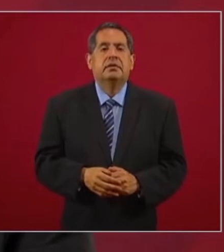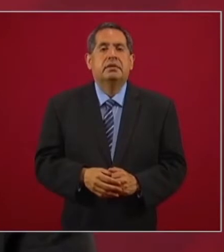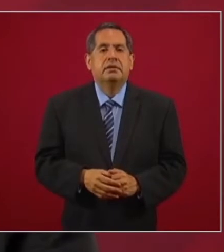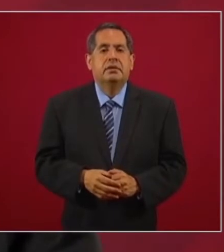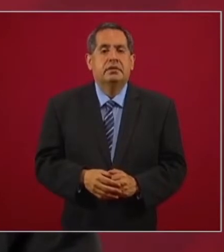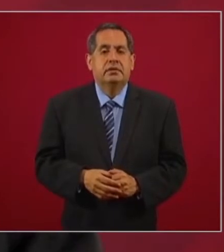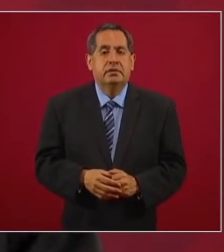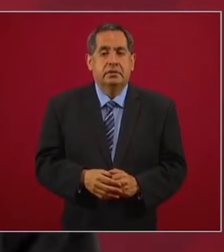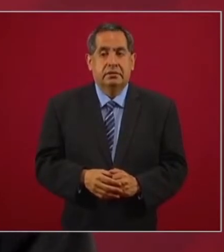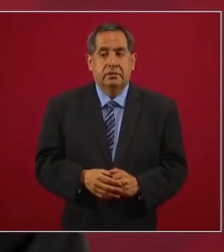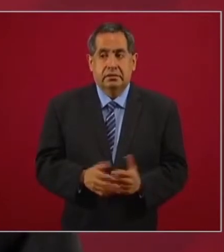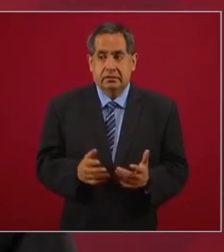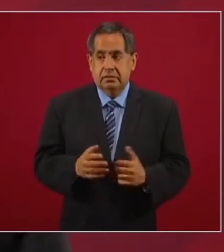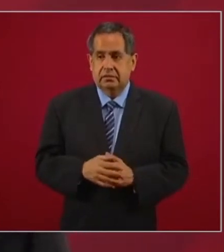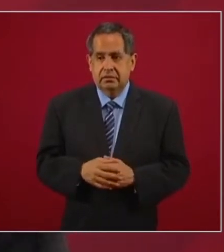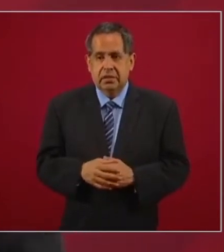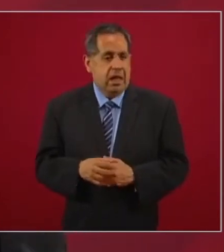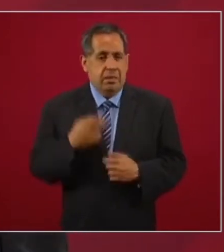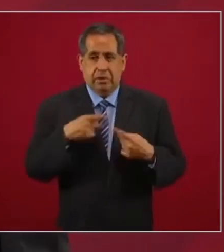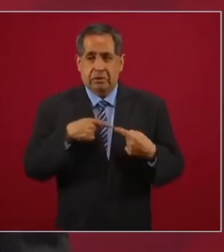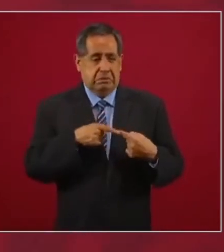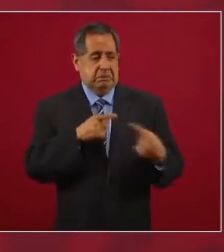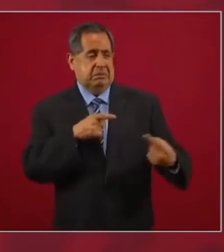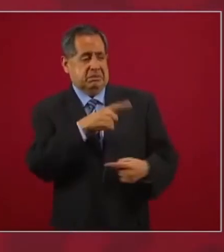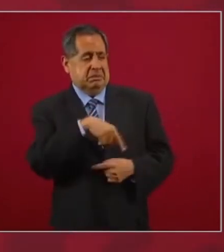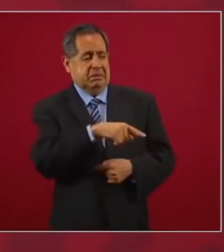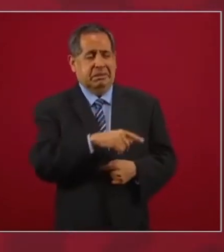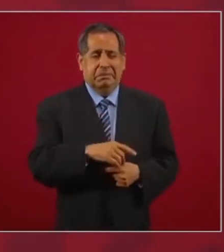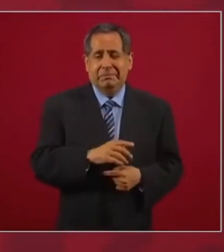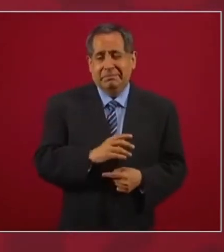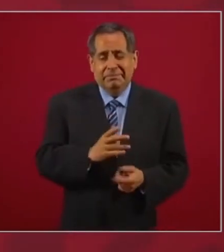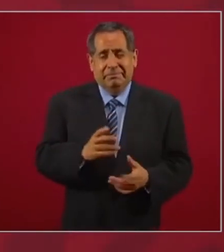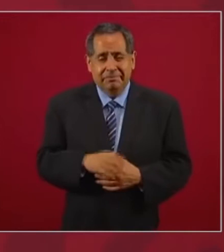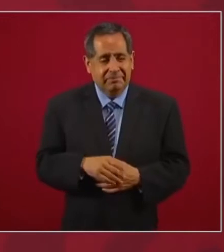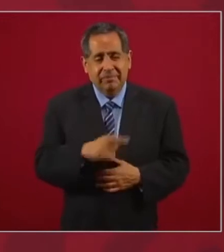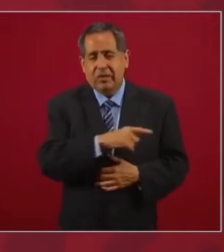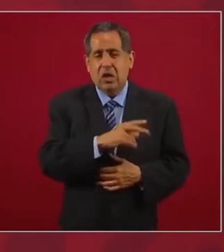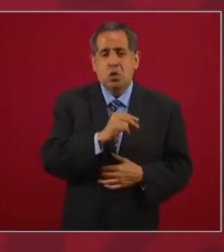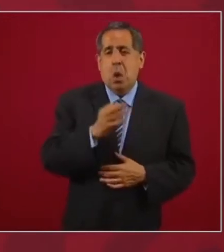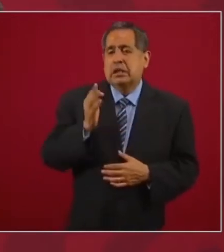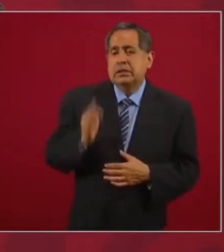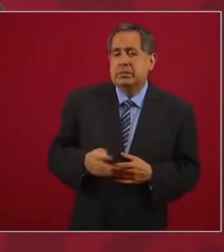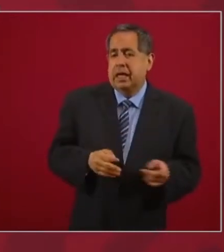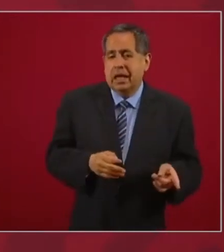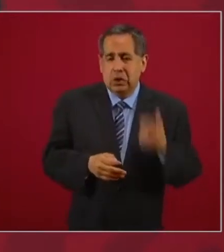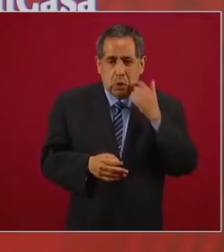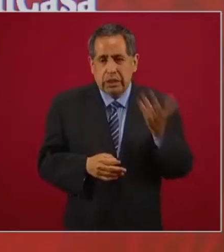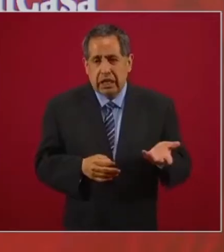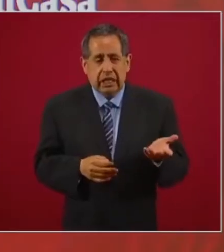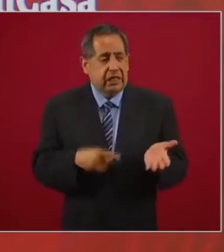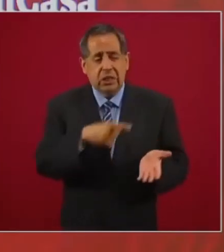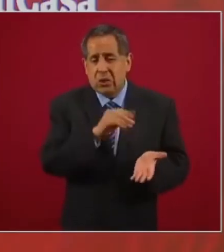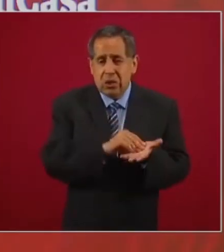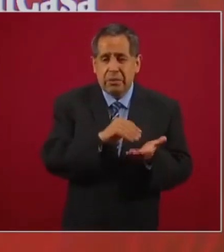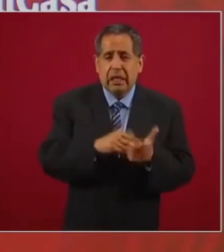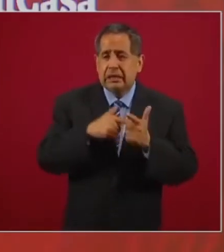Nuestros adversarios no van a aceptar nada, siguen